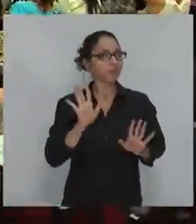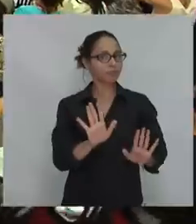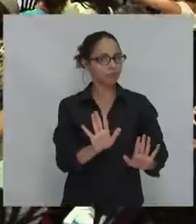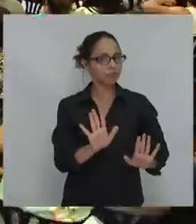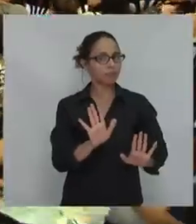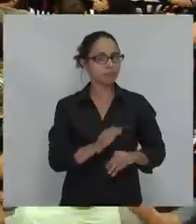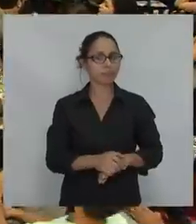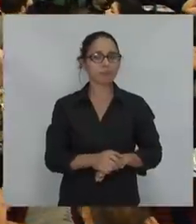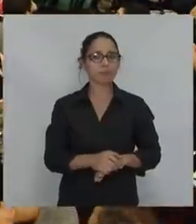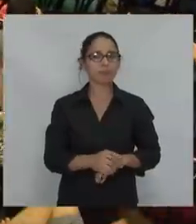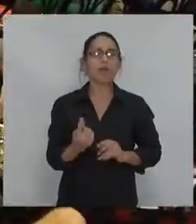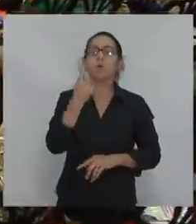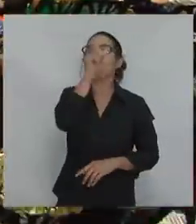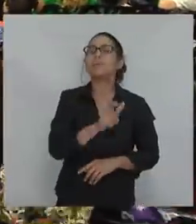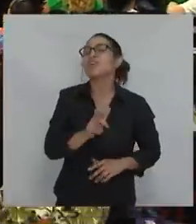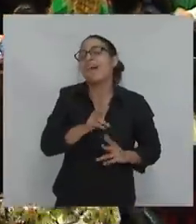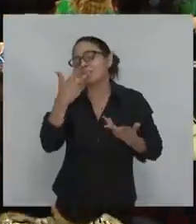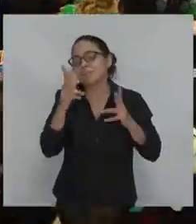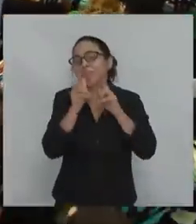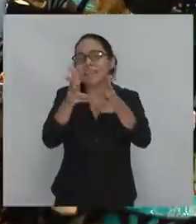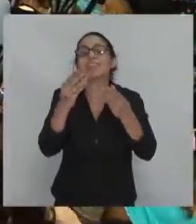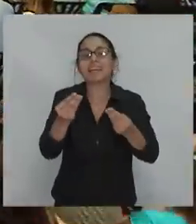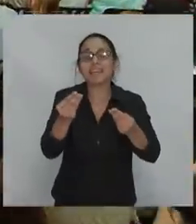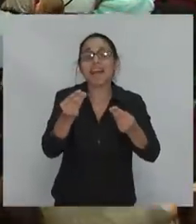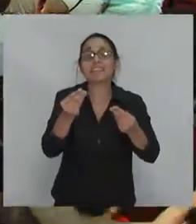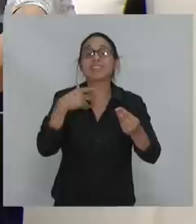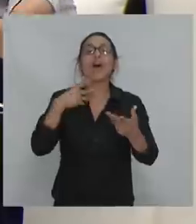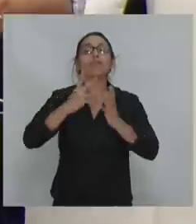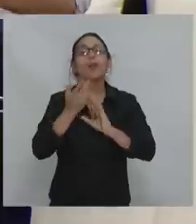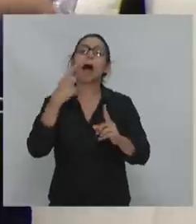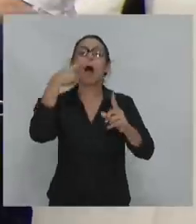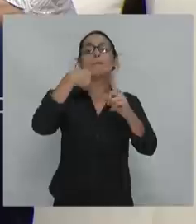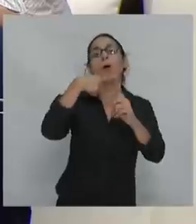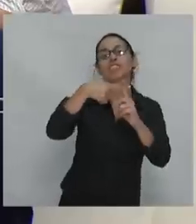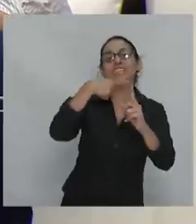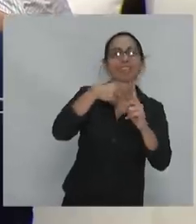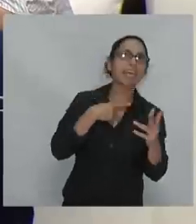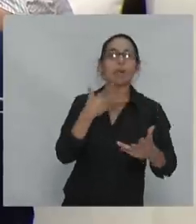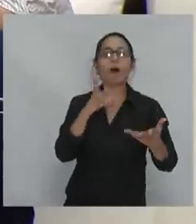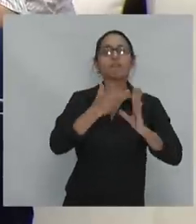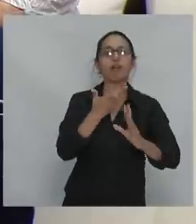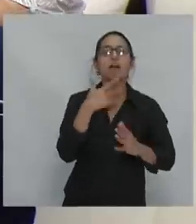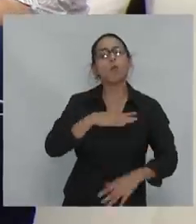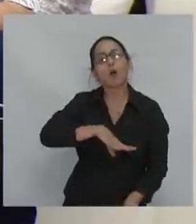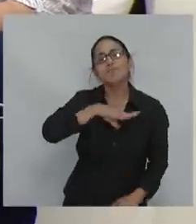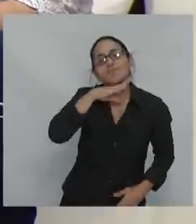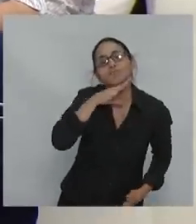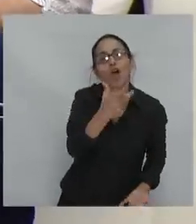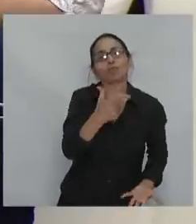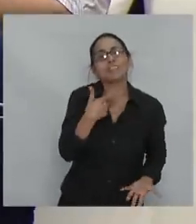Decía alguien que un optimista es un idiota simpático y un pesimista es un idiota antipático, ¿no?